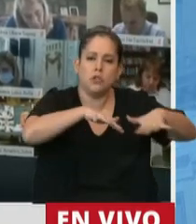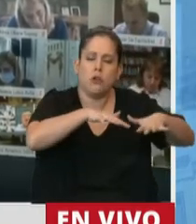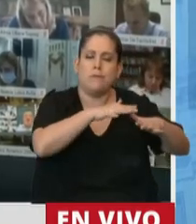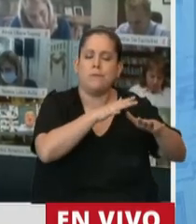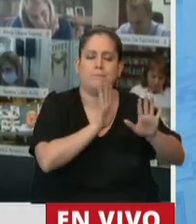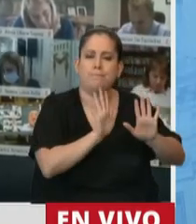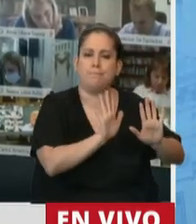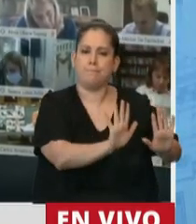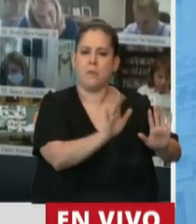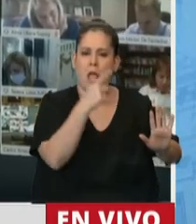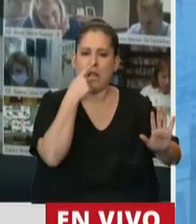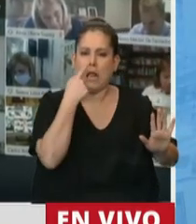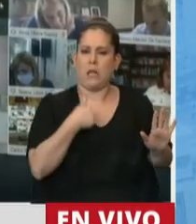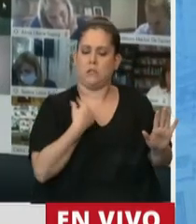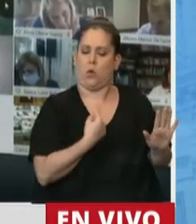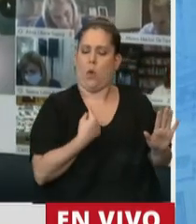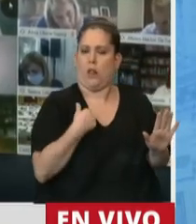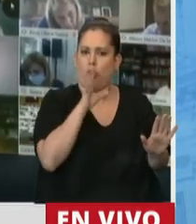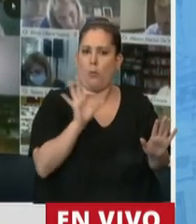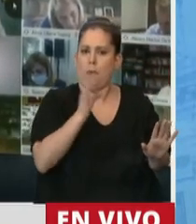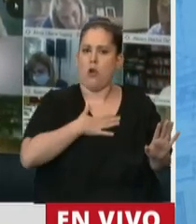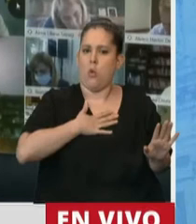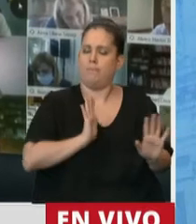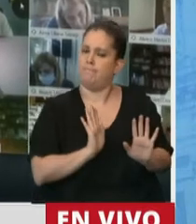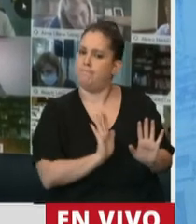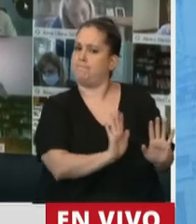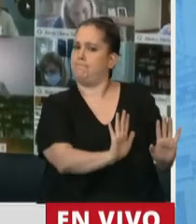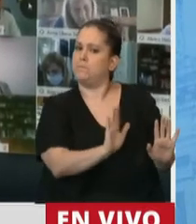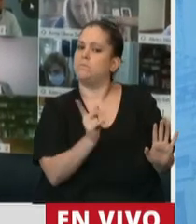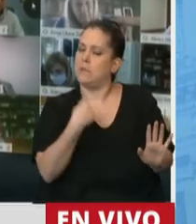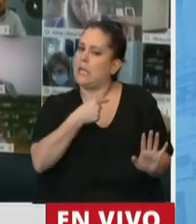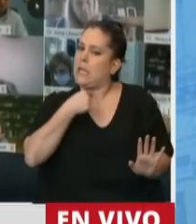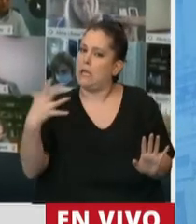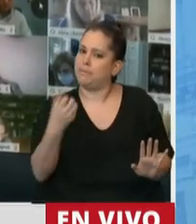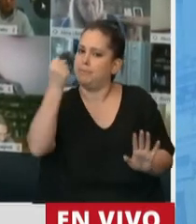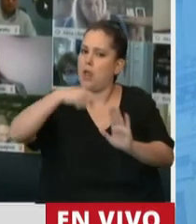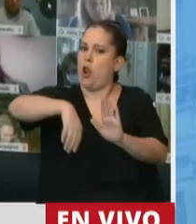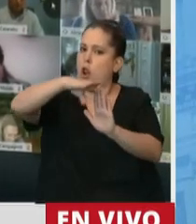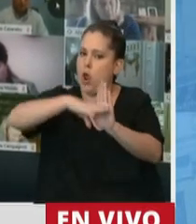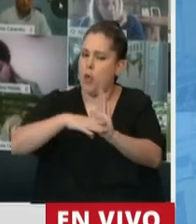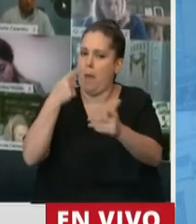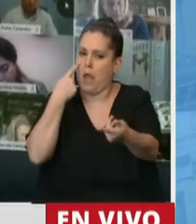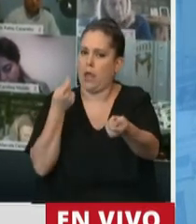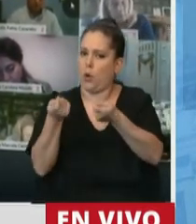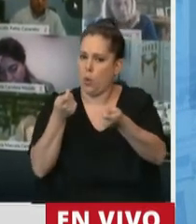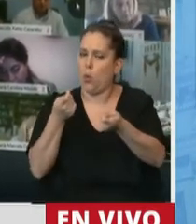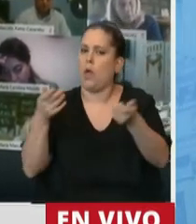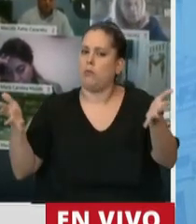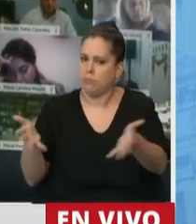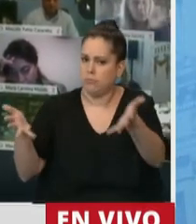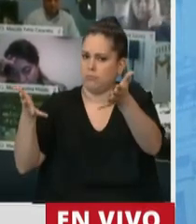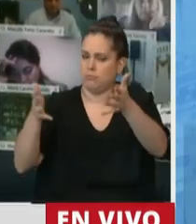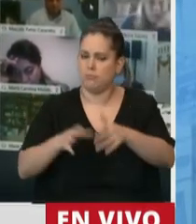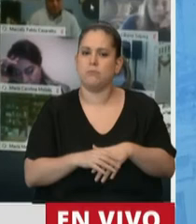nuestros intereses y hasta nuestras miradas particulares en aras de encontrar una norma que lo regule y que lo impulse.